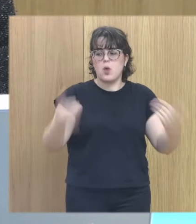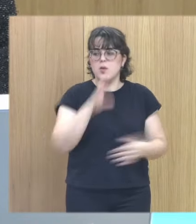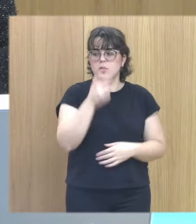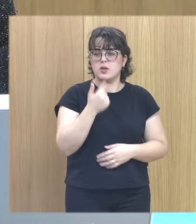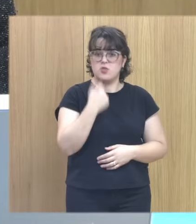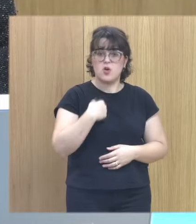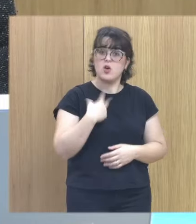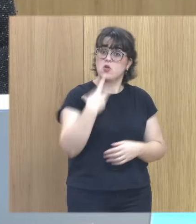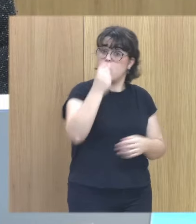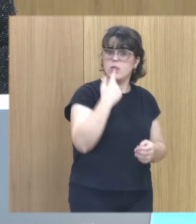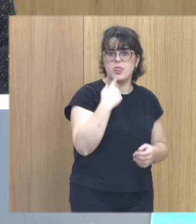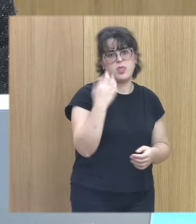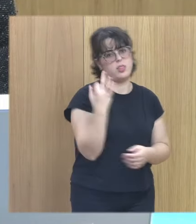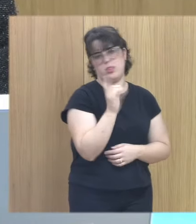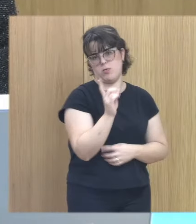decirles que no